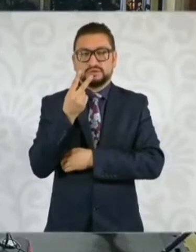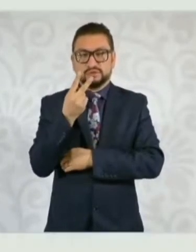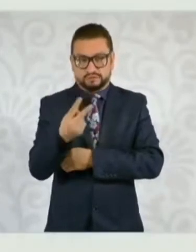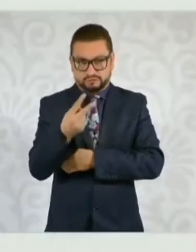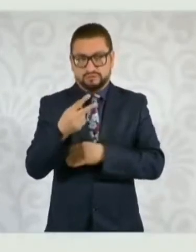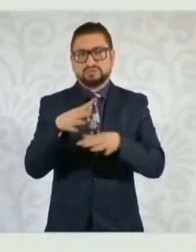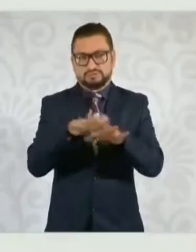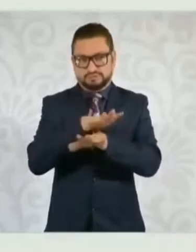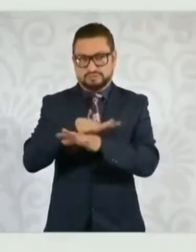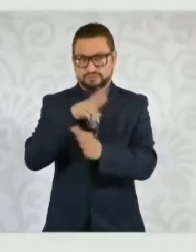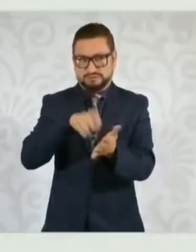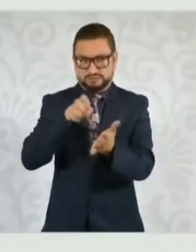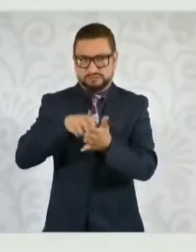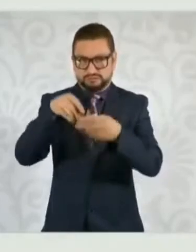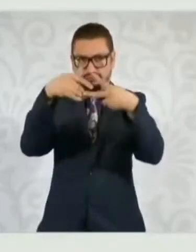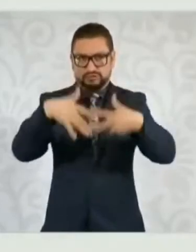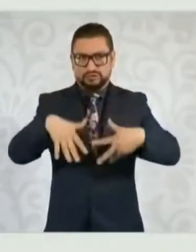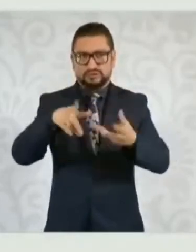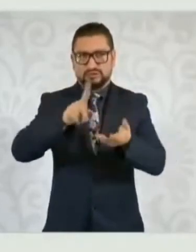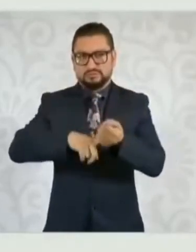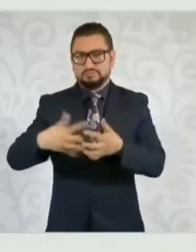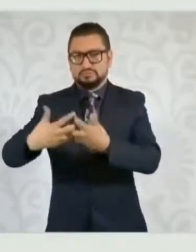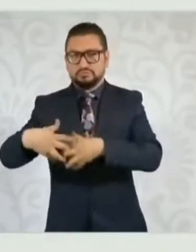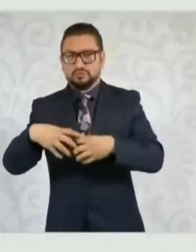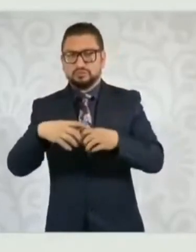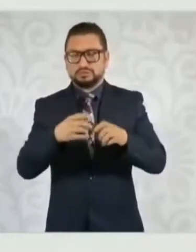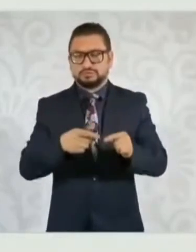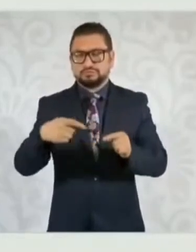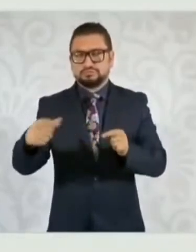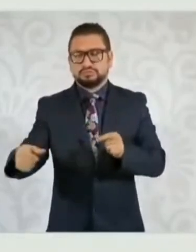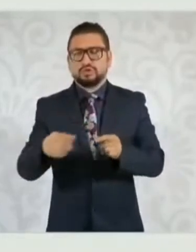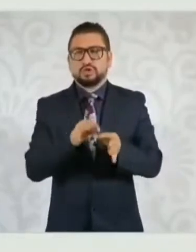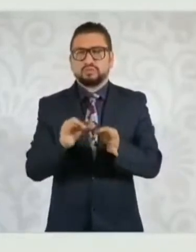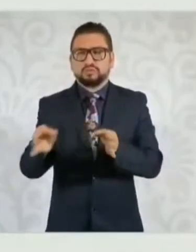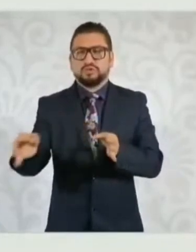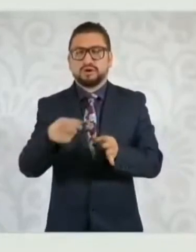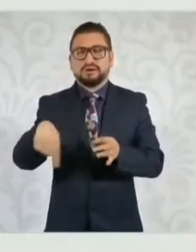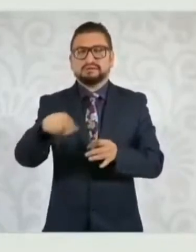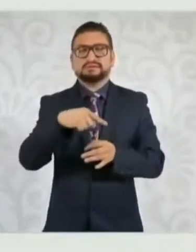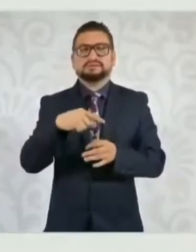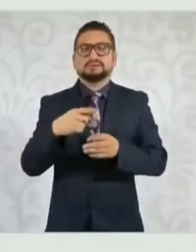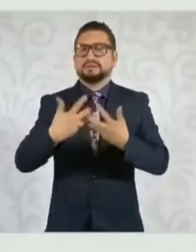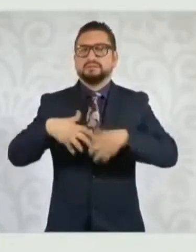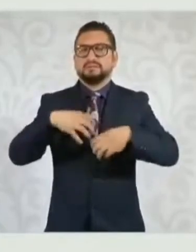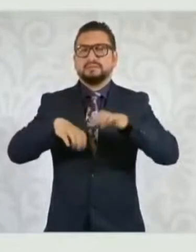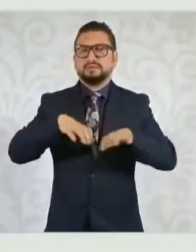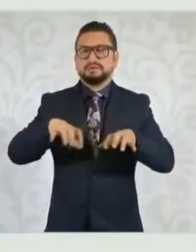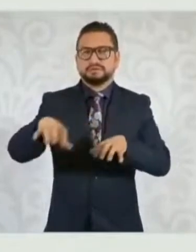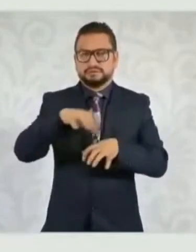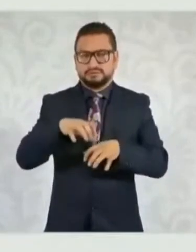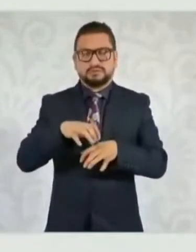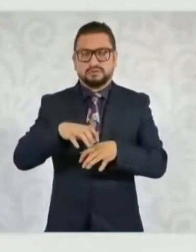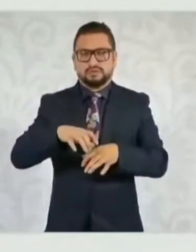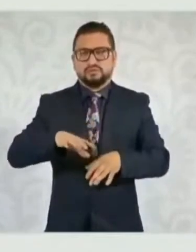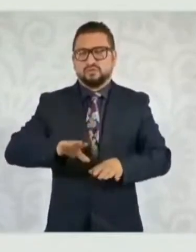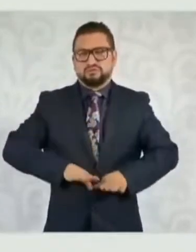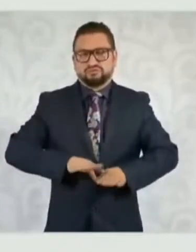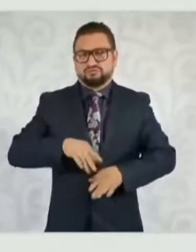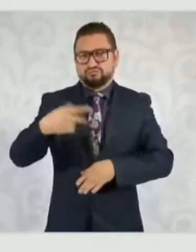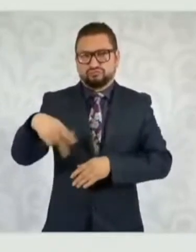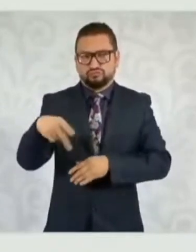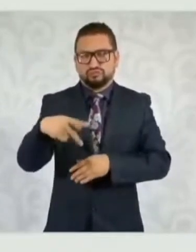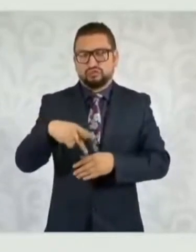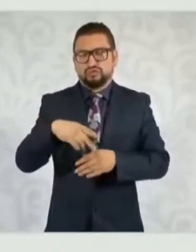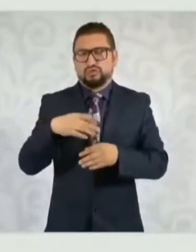modifica esta estructura, se crean empresas subsidiarias, estas empresas tienen personalidad propia, o son